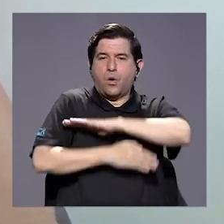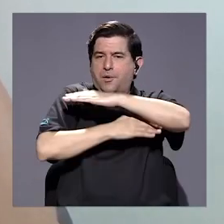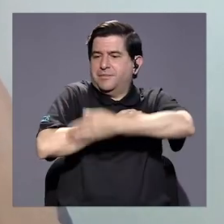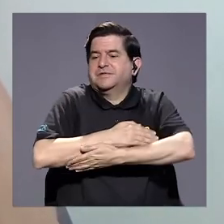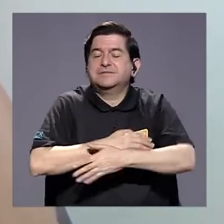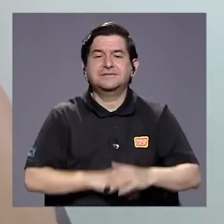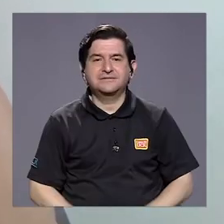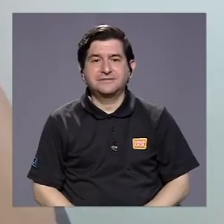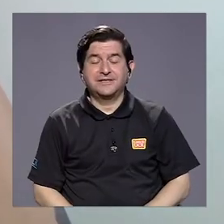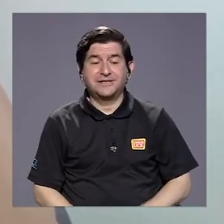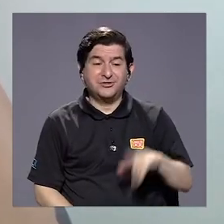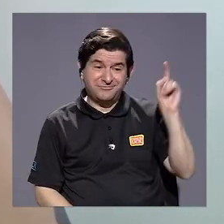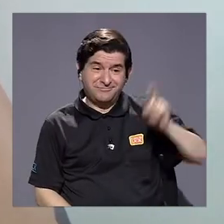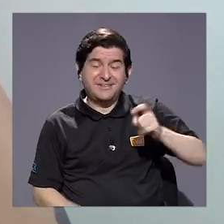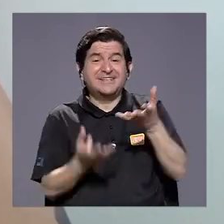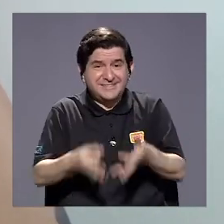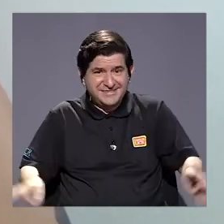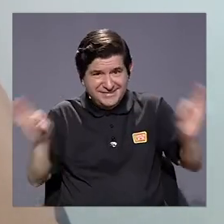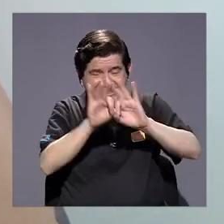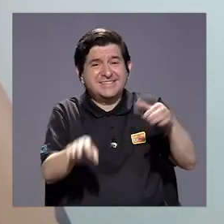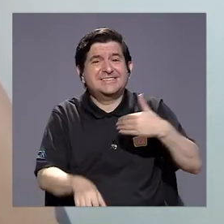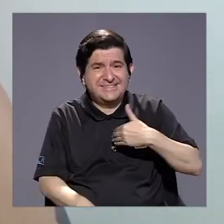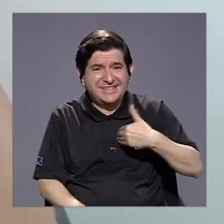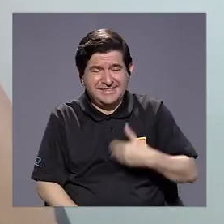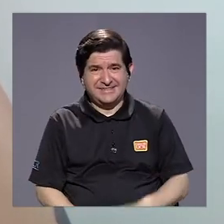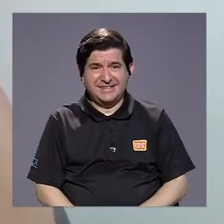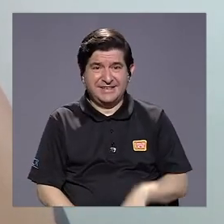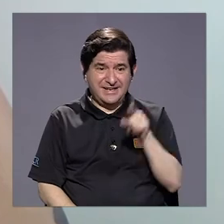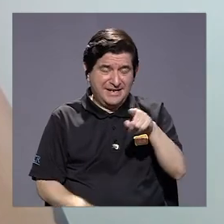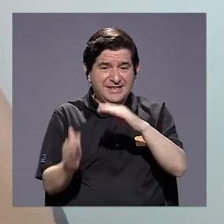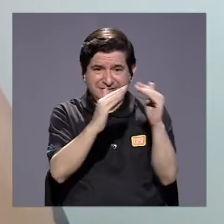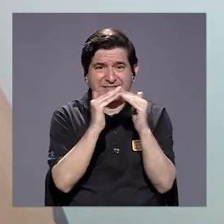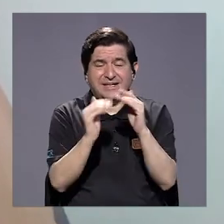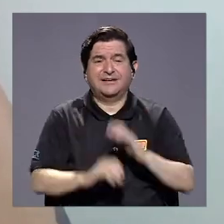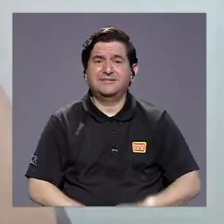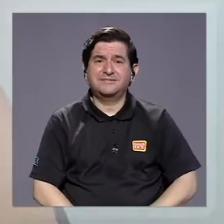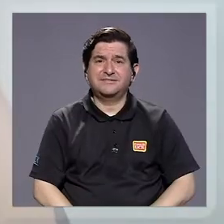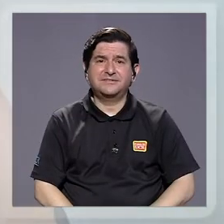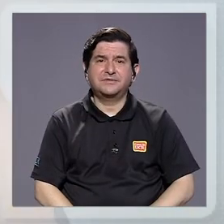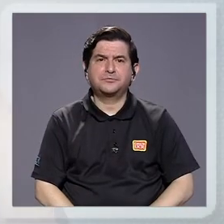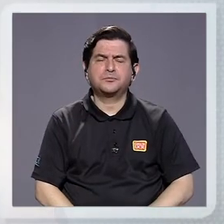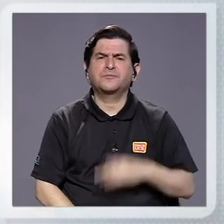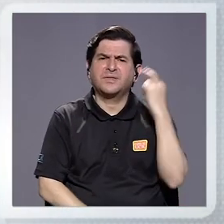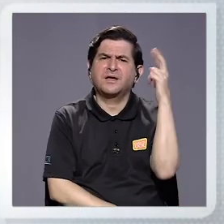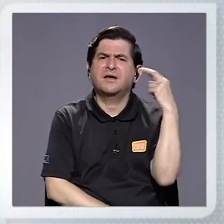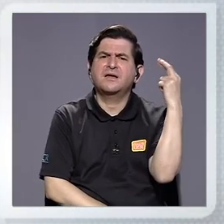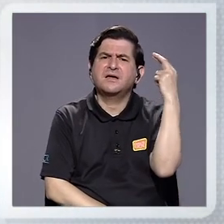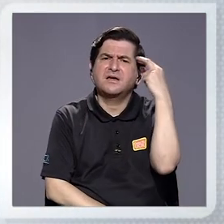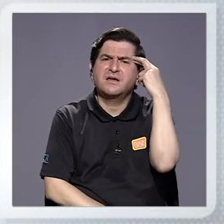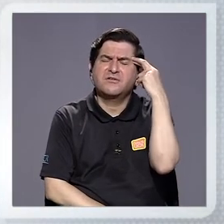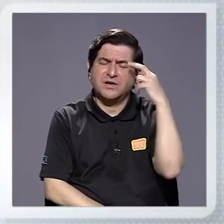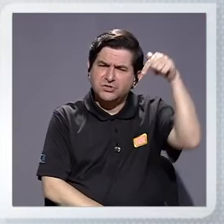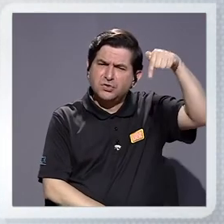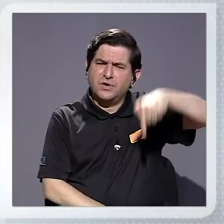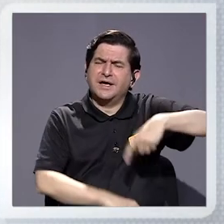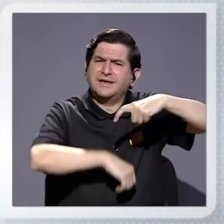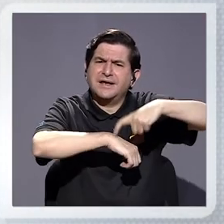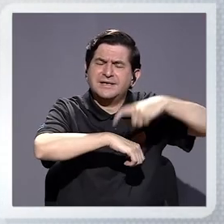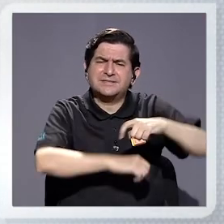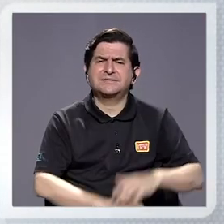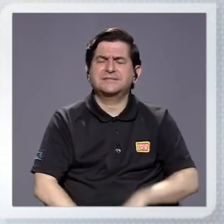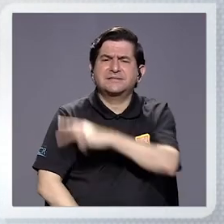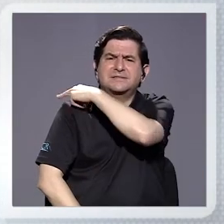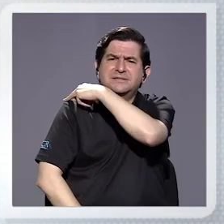sí, claro que hay una necesidad importante para la aplicación. ¿Cuál es la razón de ser hoy por hoy del